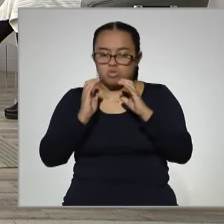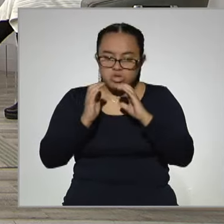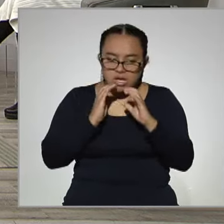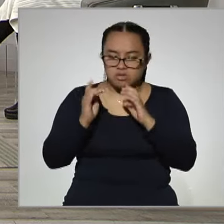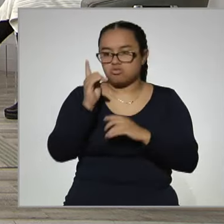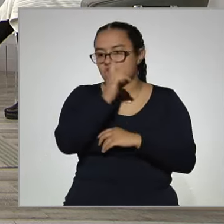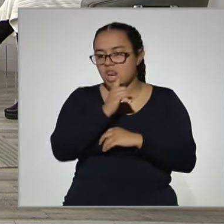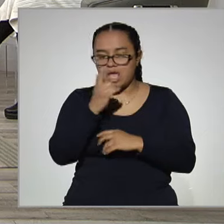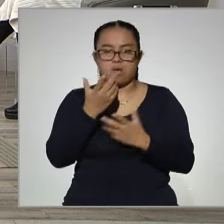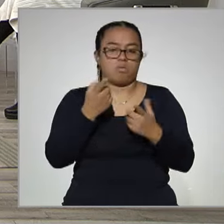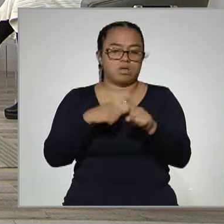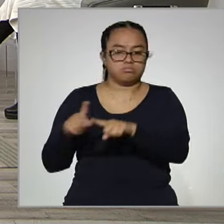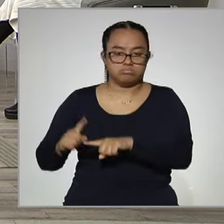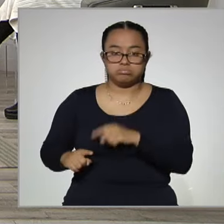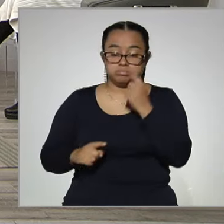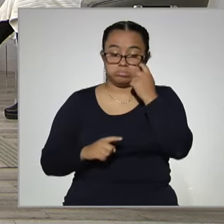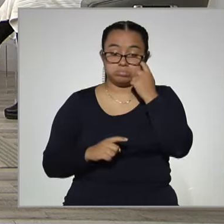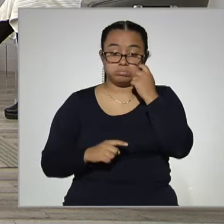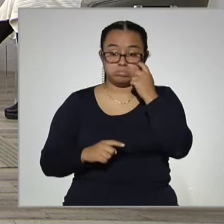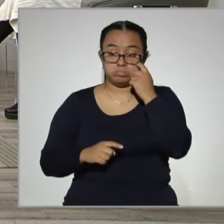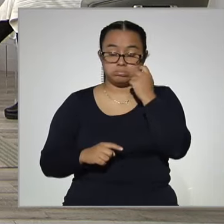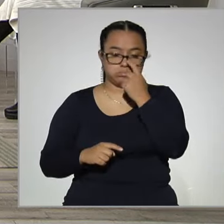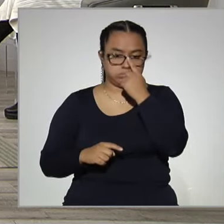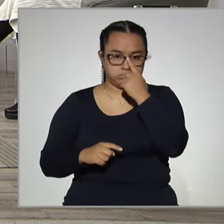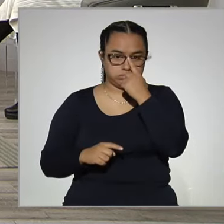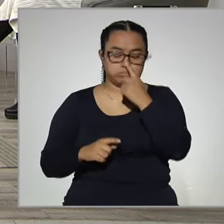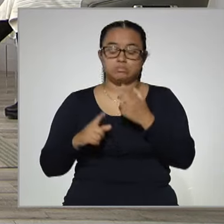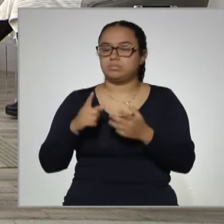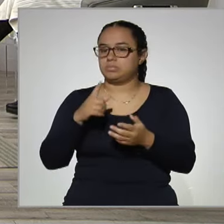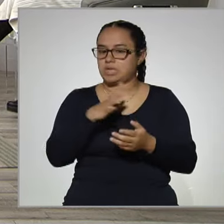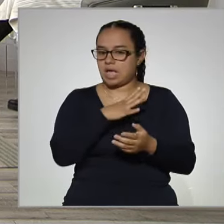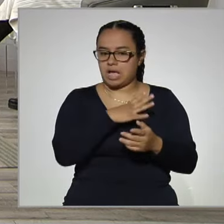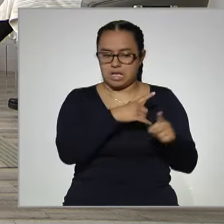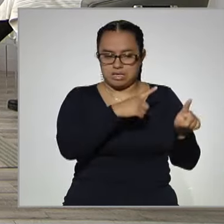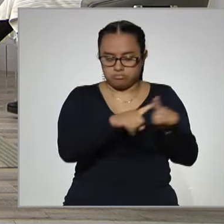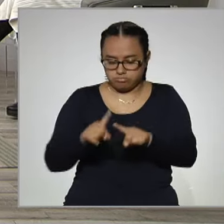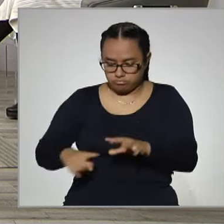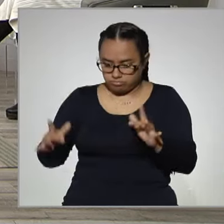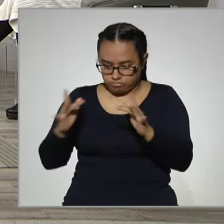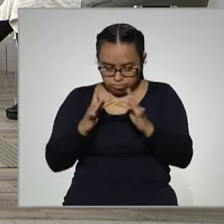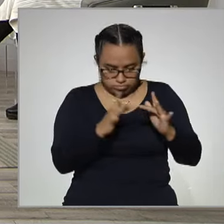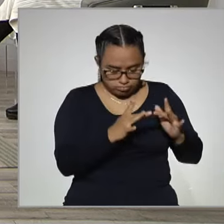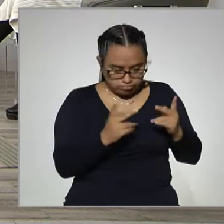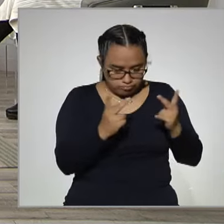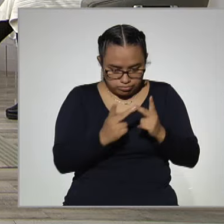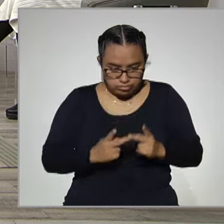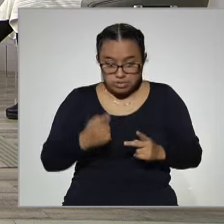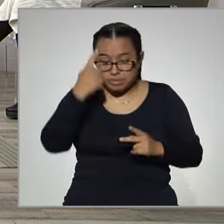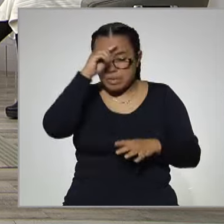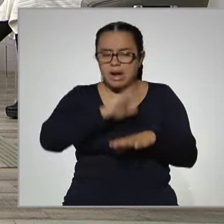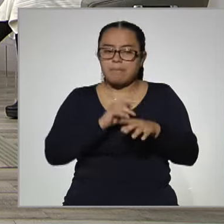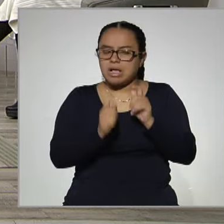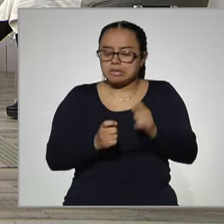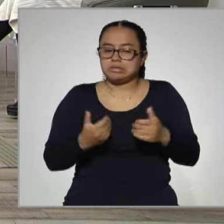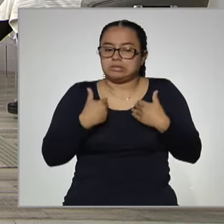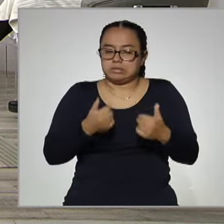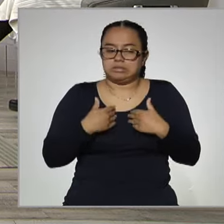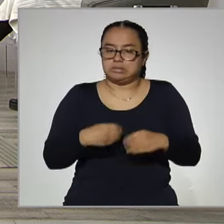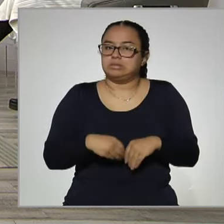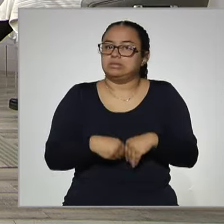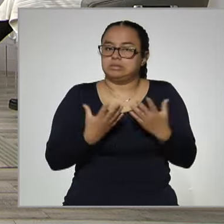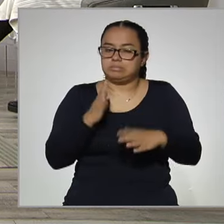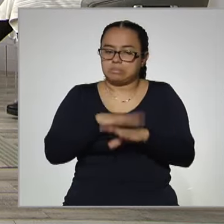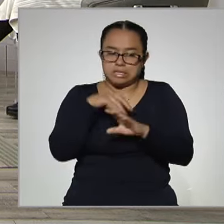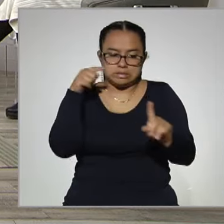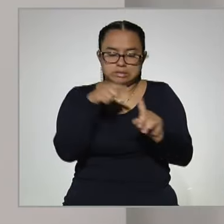En cada uno de los módulos se tratan de interconectar estos conocimientos para que el conocimiento sea mucho más significativo, que tenga una correspondencia mucho